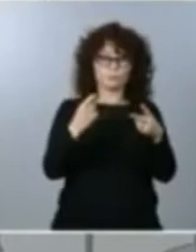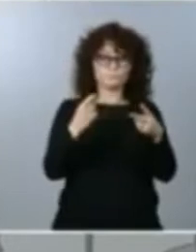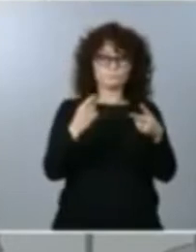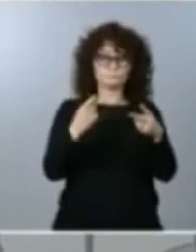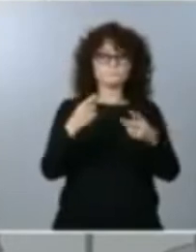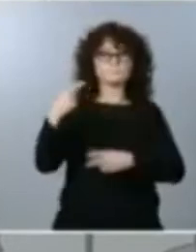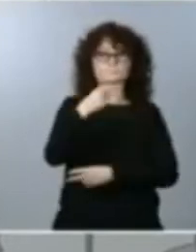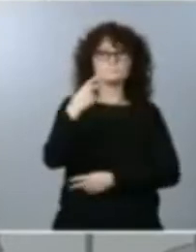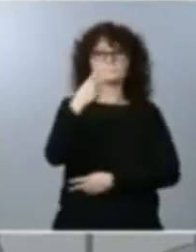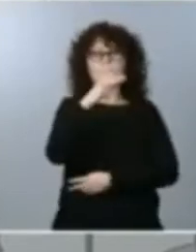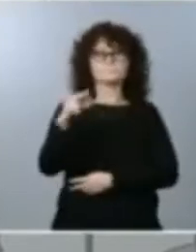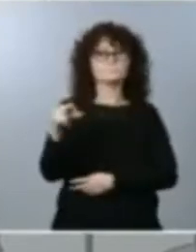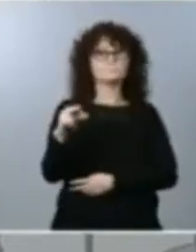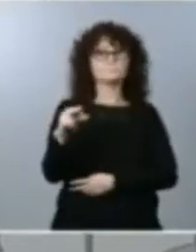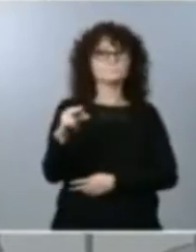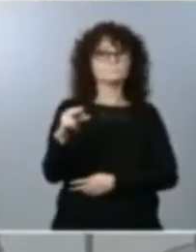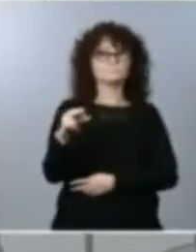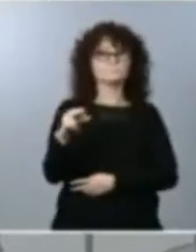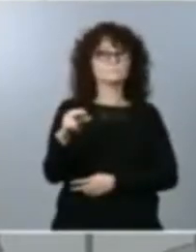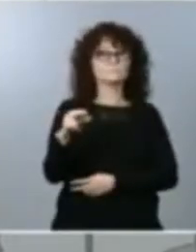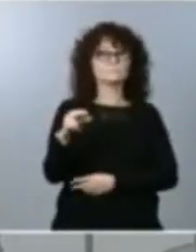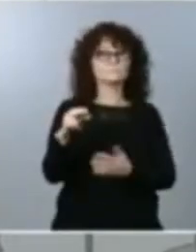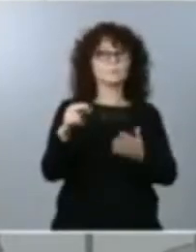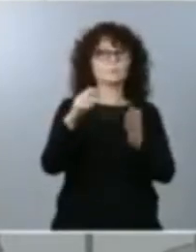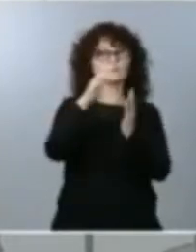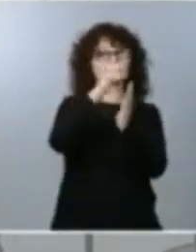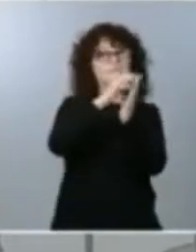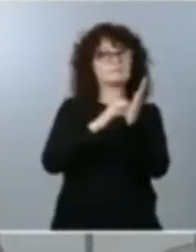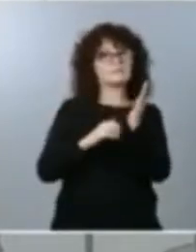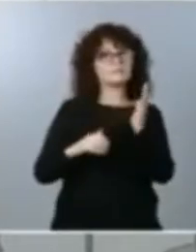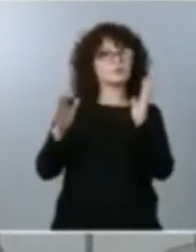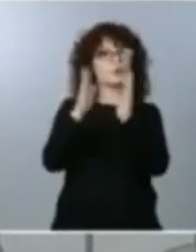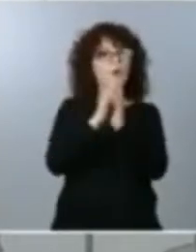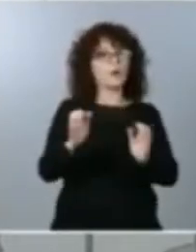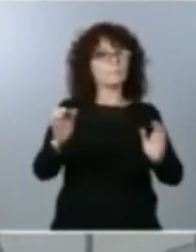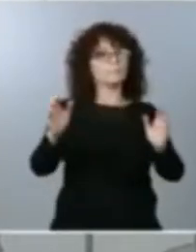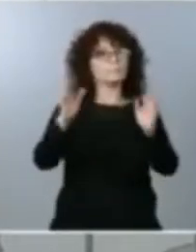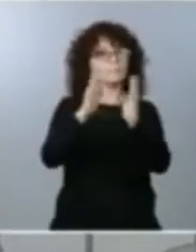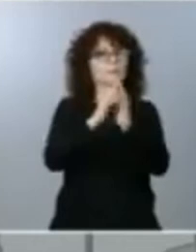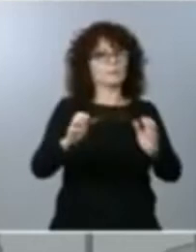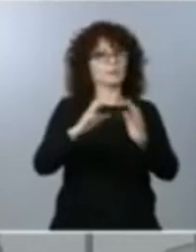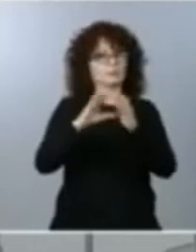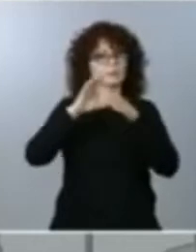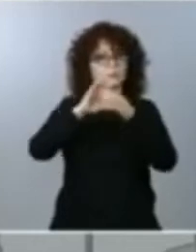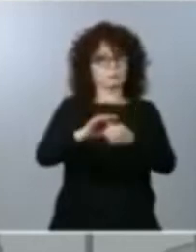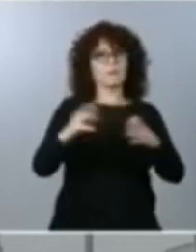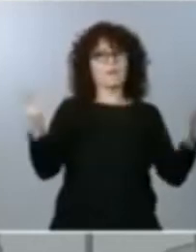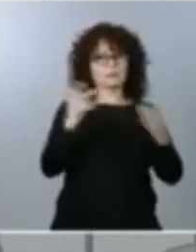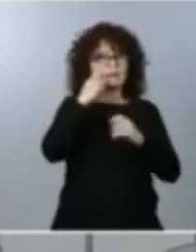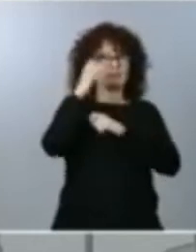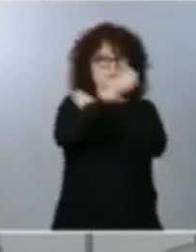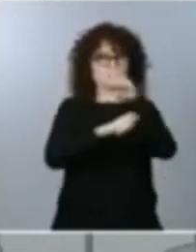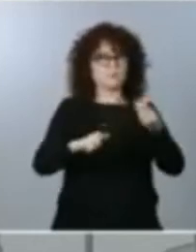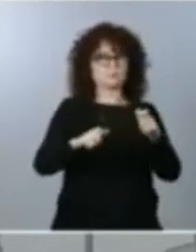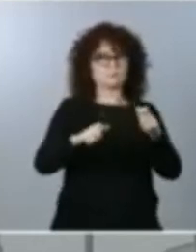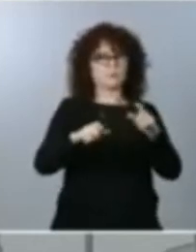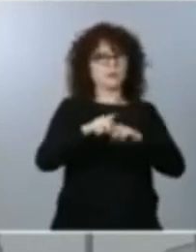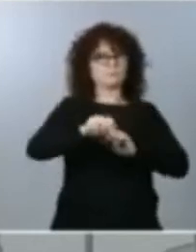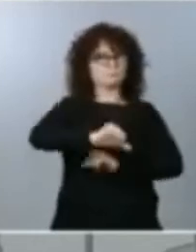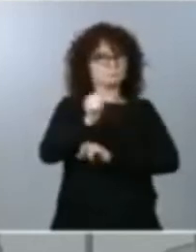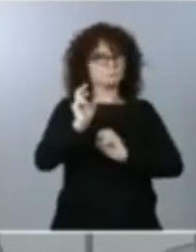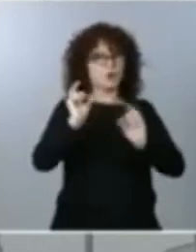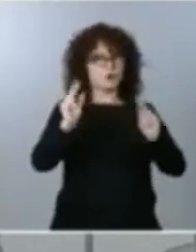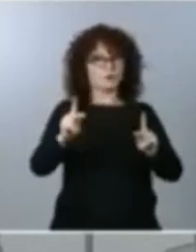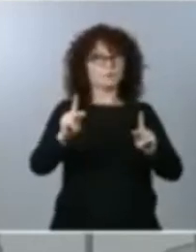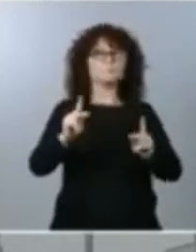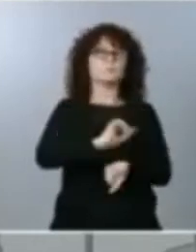sido capaz de acordar un texto ambicioso sobre una de las principales emergencias que tiene la humanidad, que es el cambio climático. Lo ha hecho además